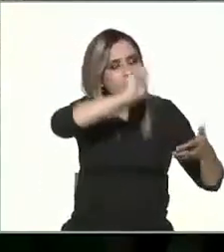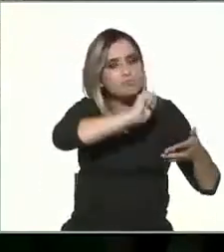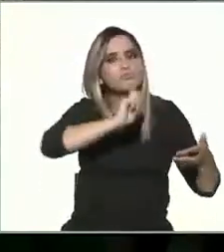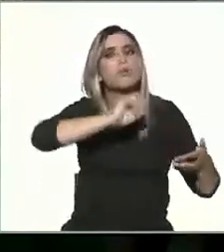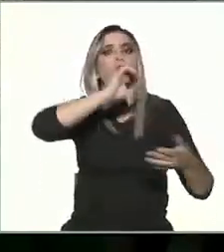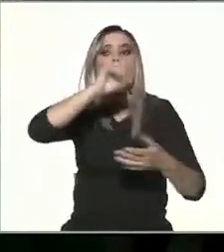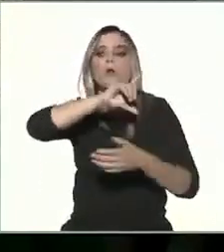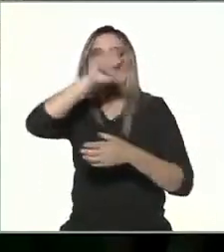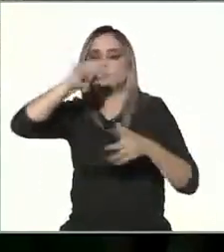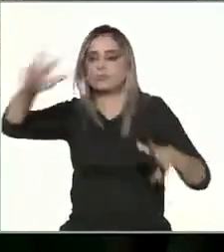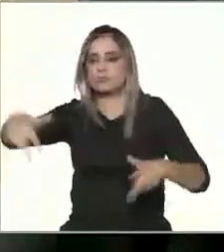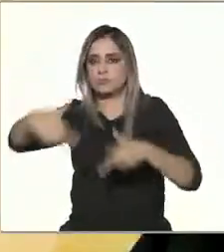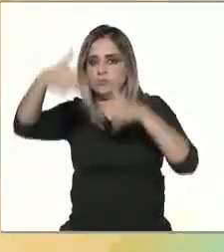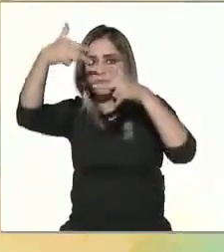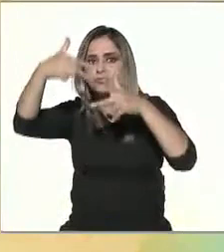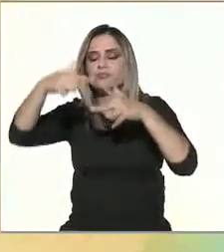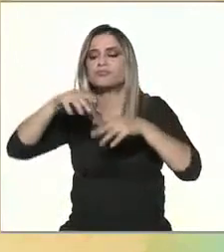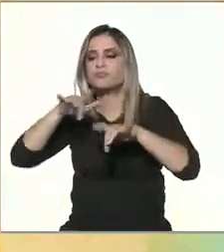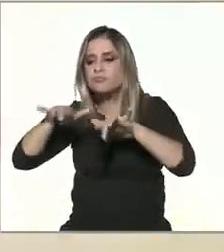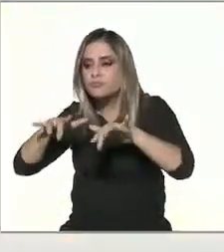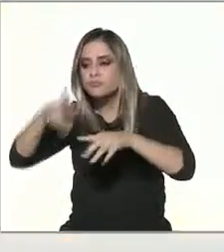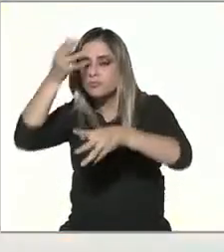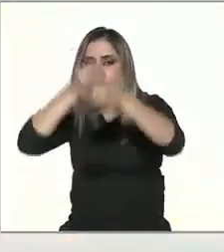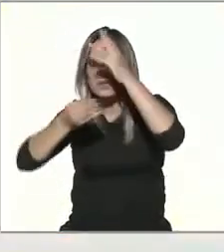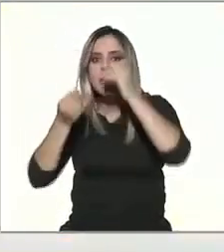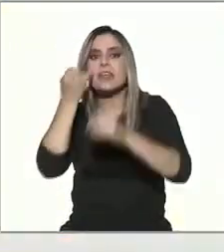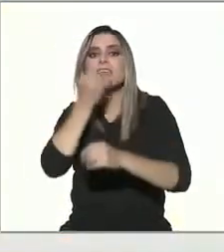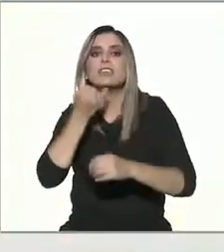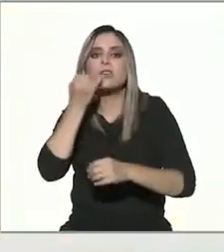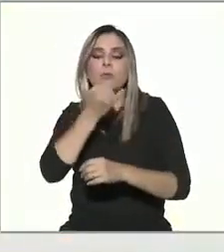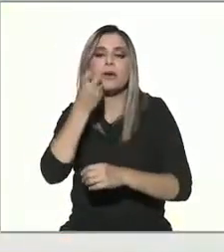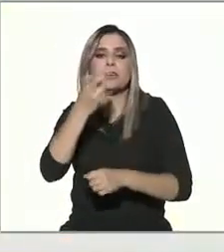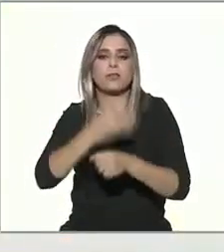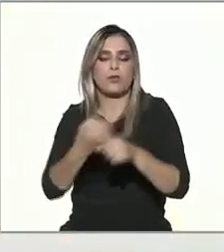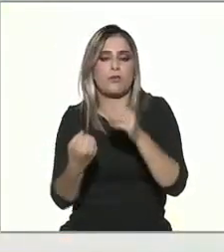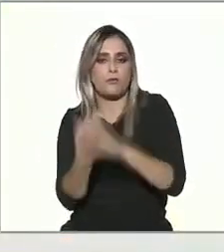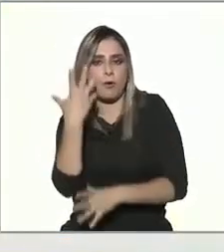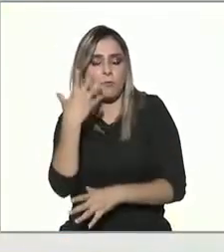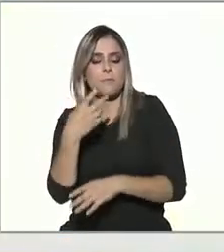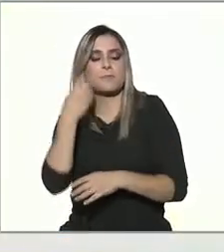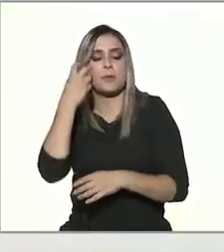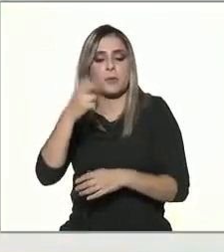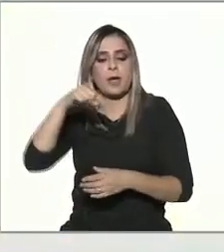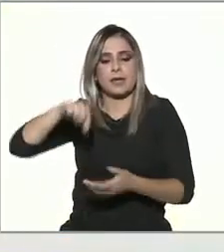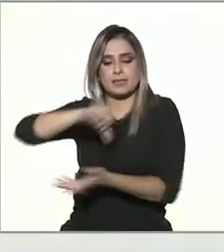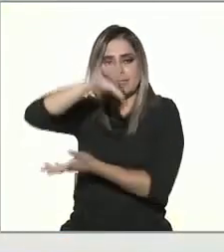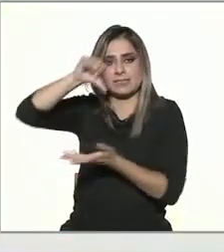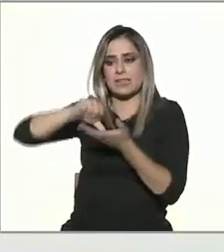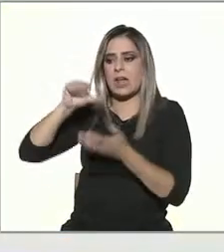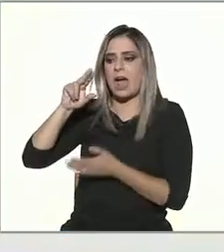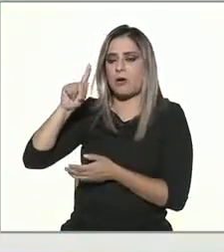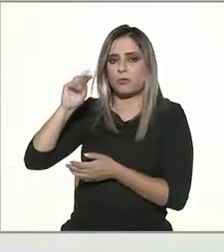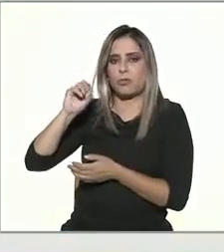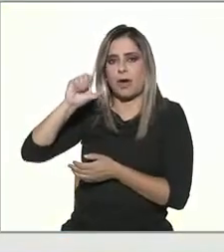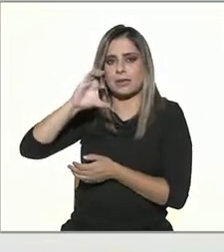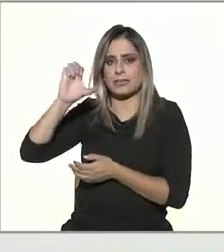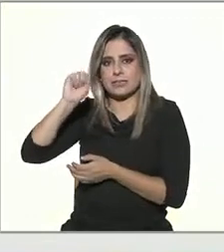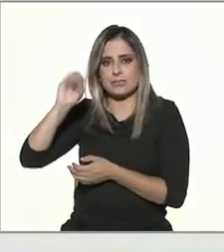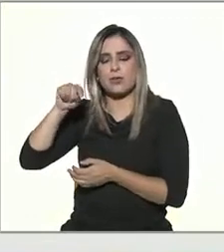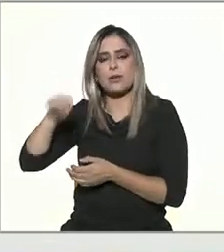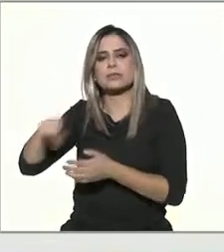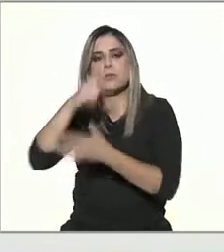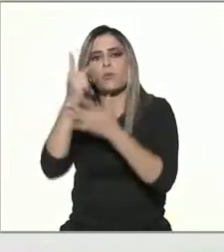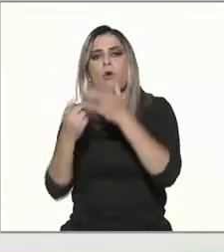realidad aumentada y la realidad virtual y todo lo que le sigue. En ese sentido, los centros de autoacceso surgen como una respuesta a esta tecnología